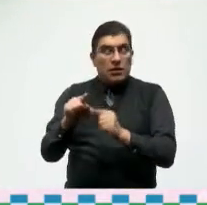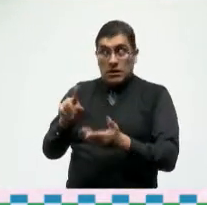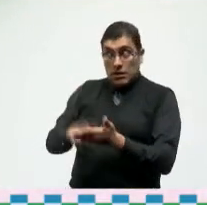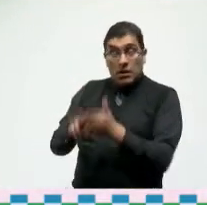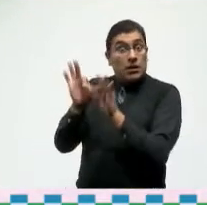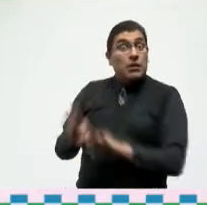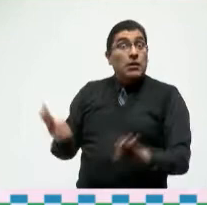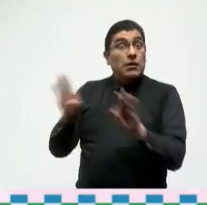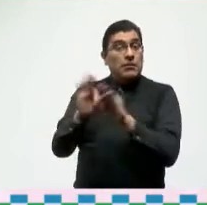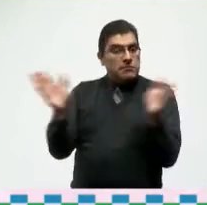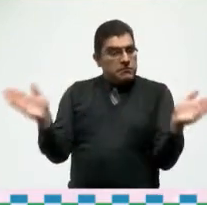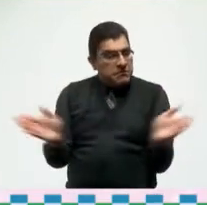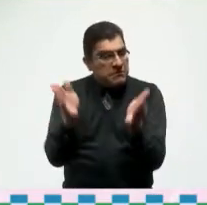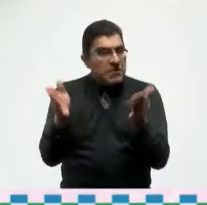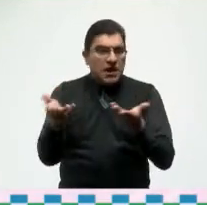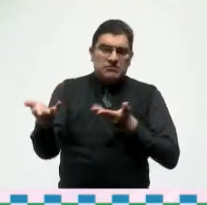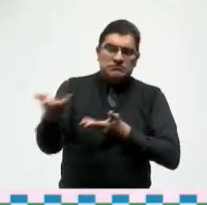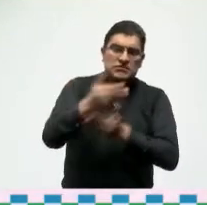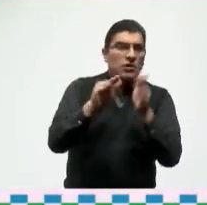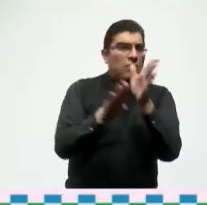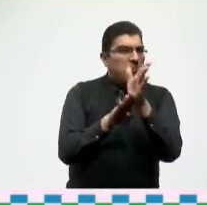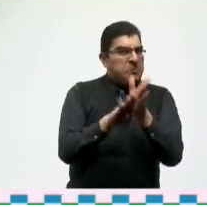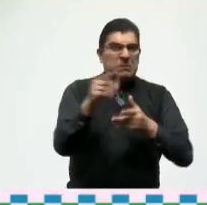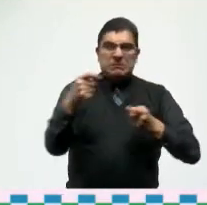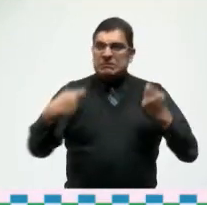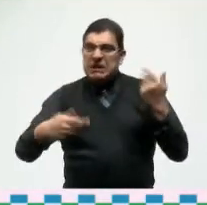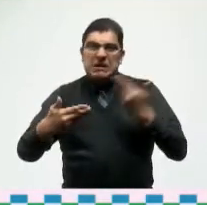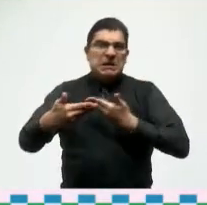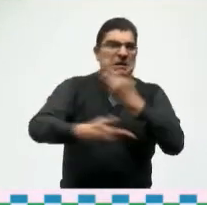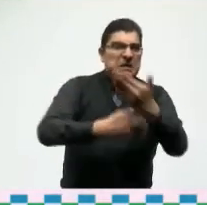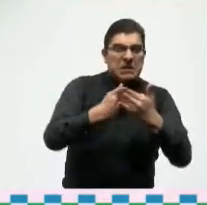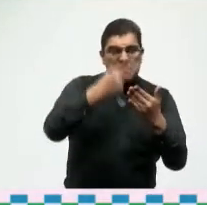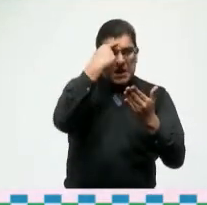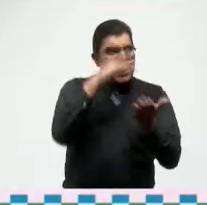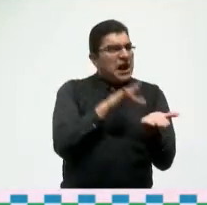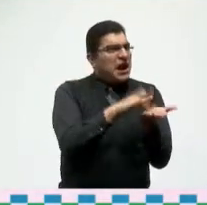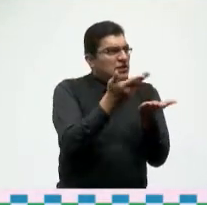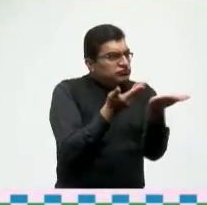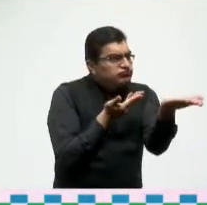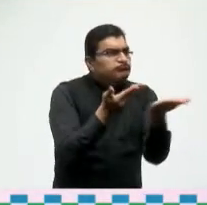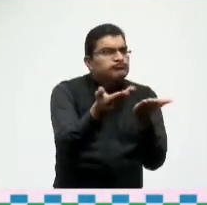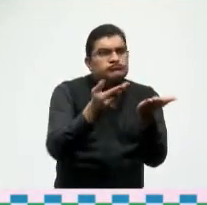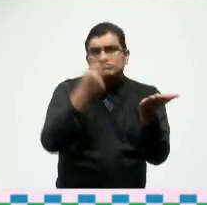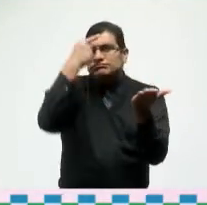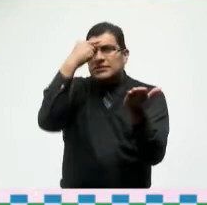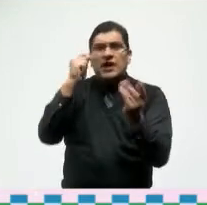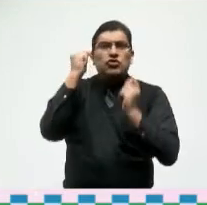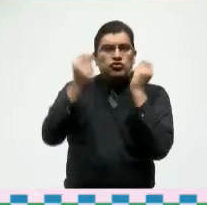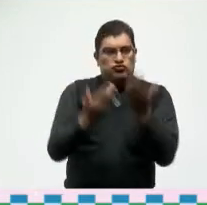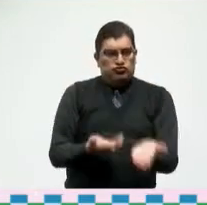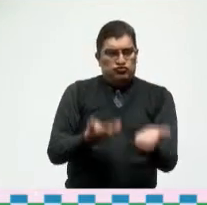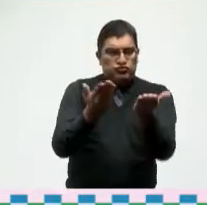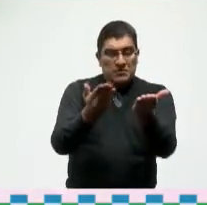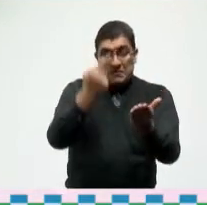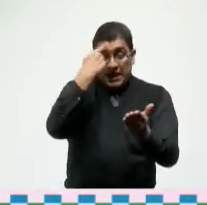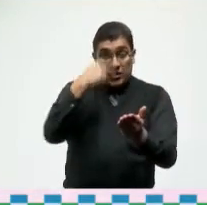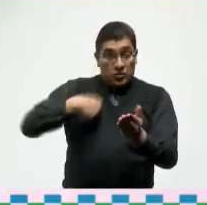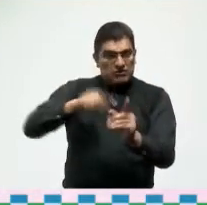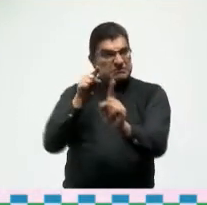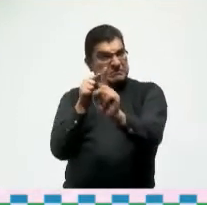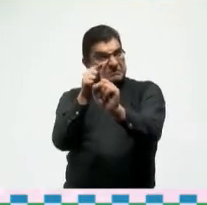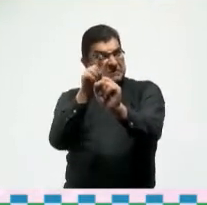clave para elevar la competitividad de la oferta turística y para alcanzar la excelencia